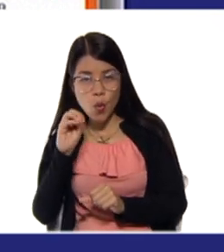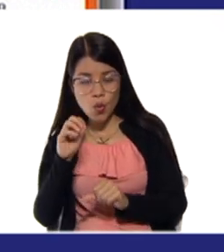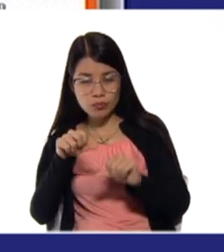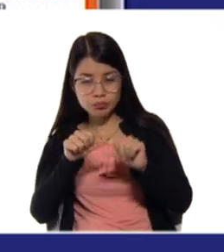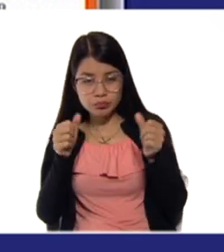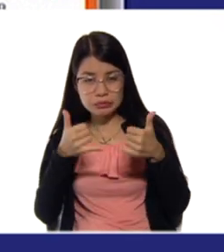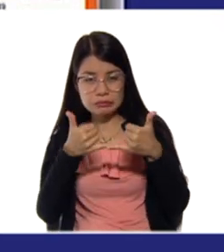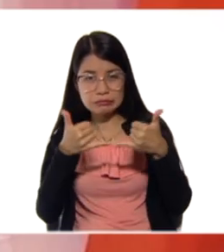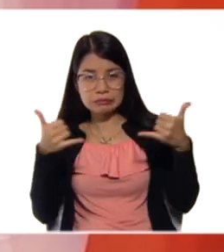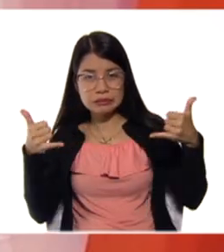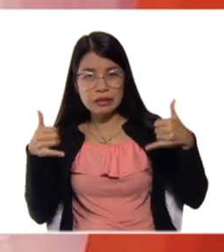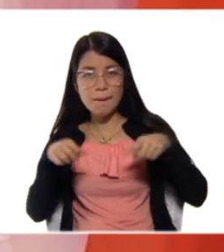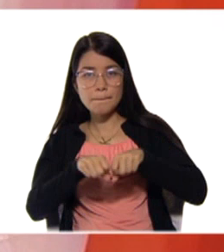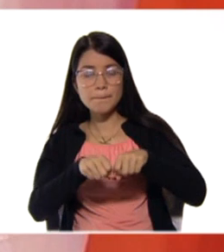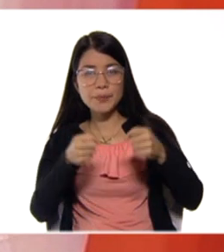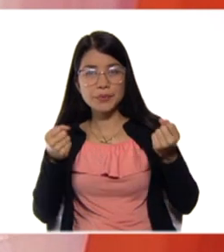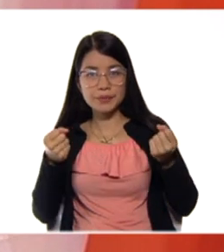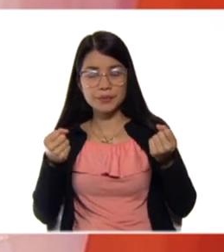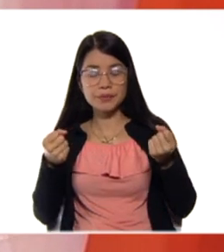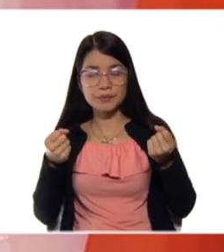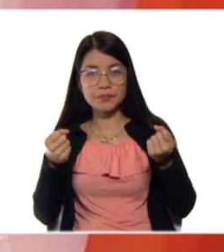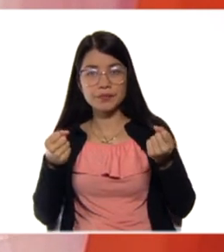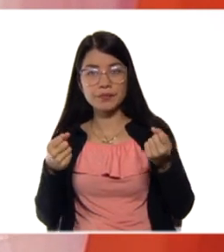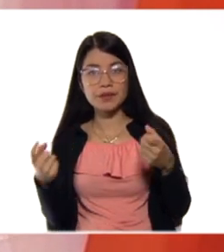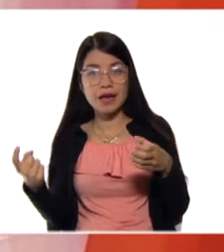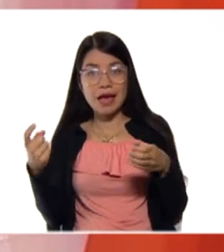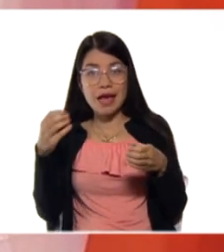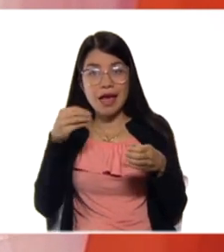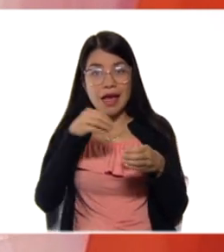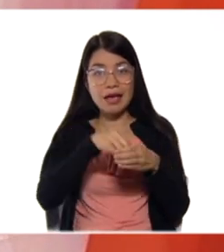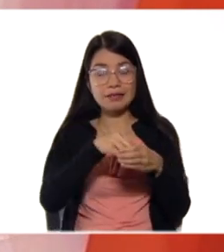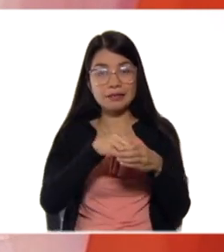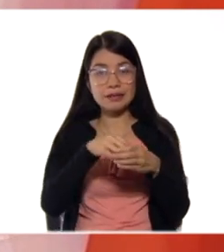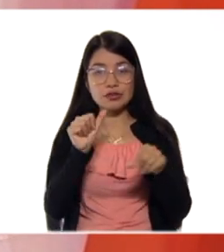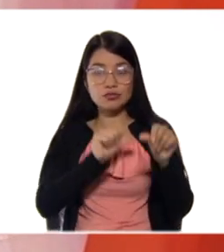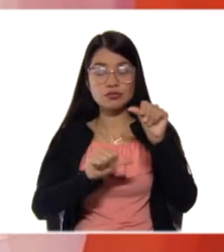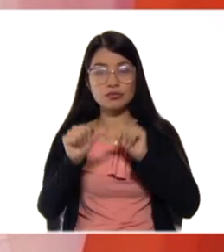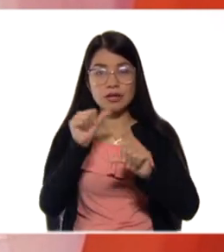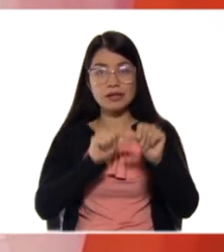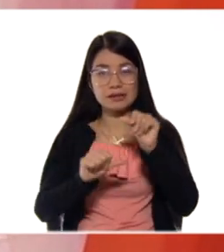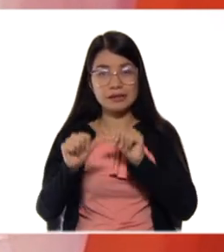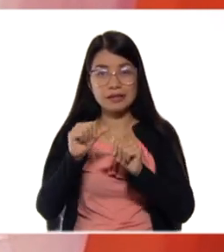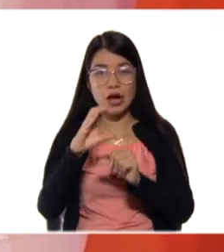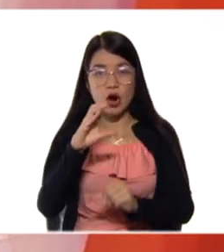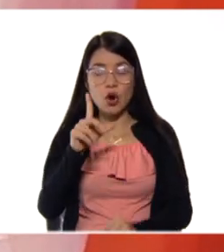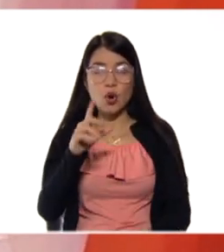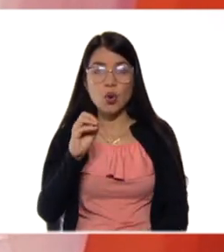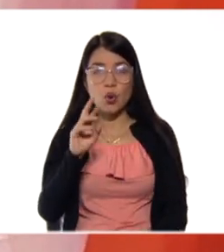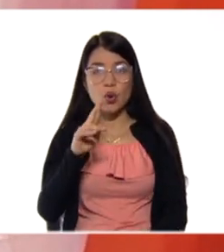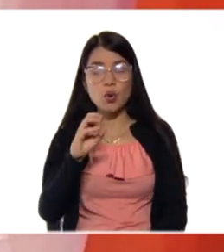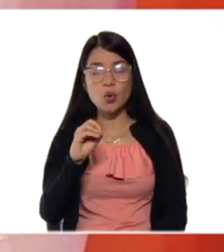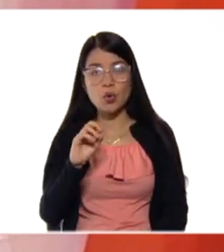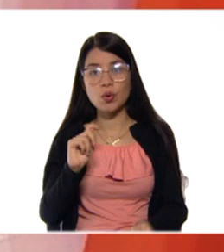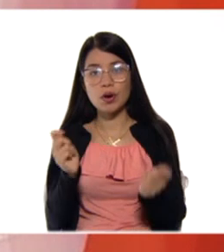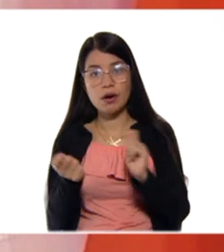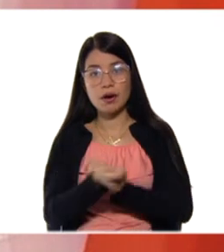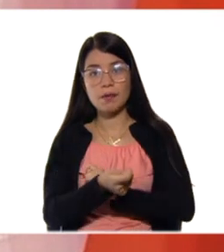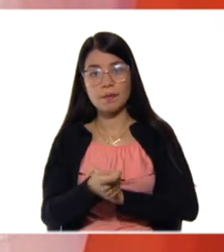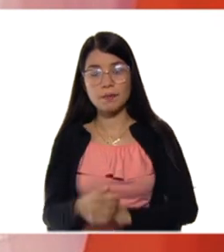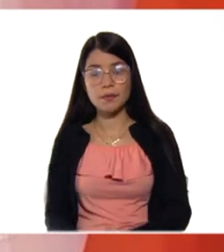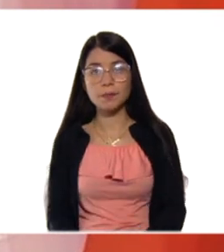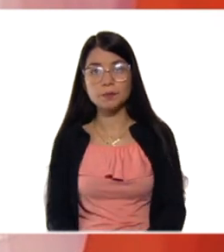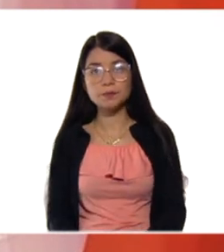entra la molécula, entra el cloro a sustituir en esa ruptura